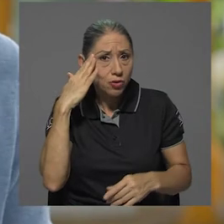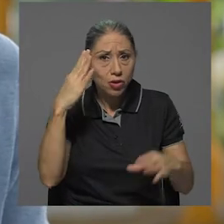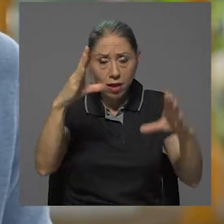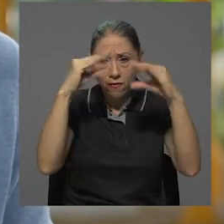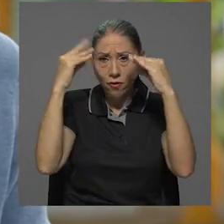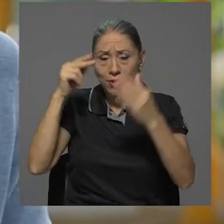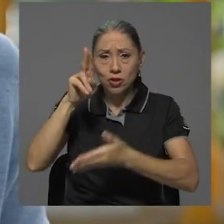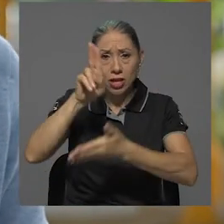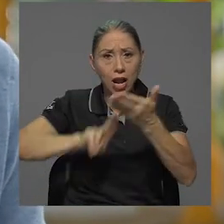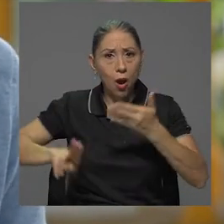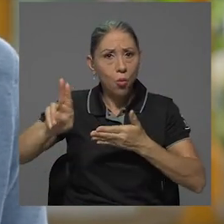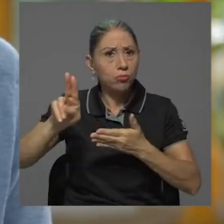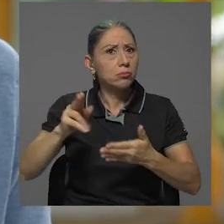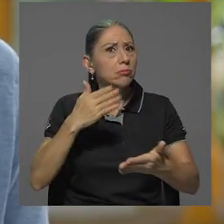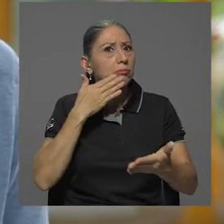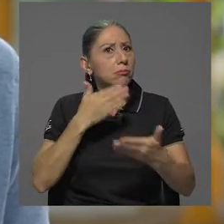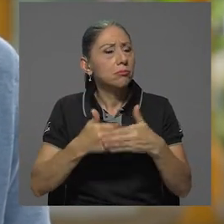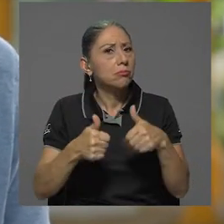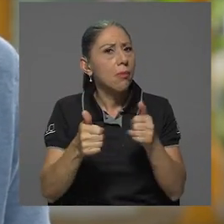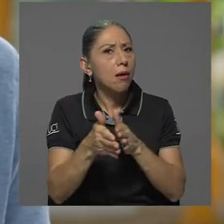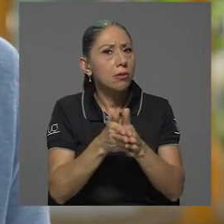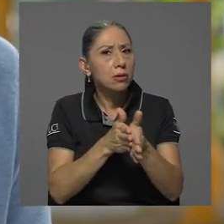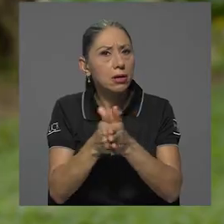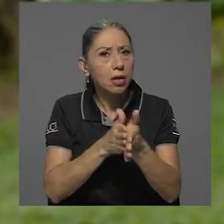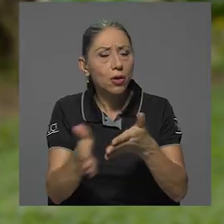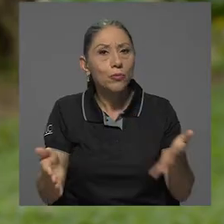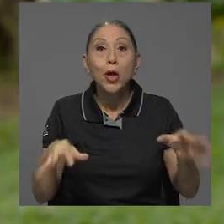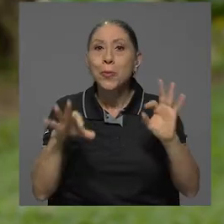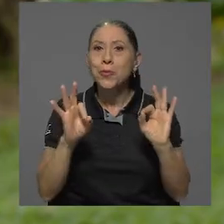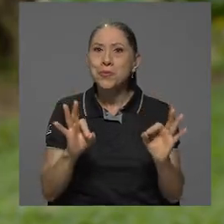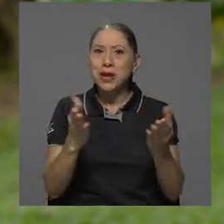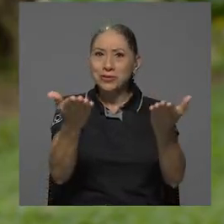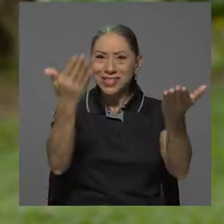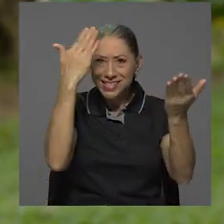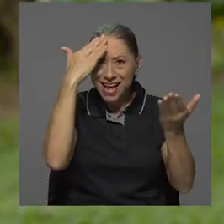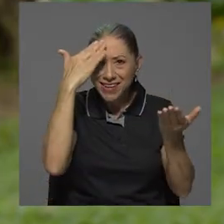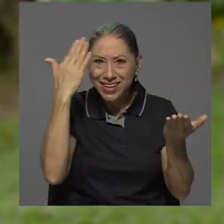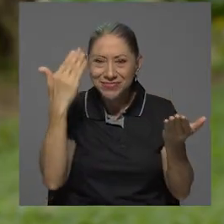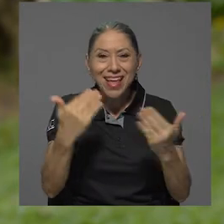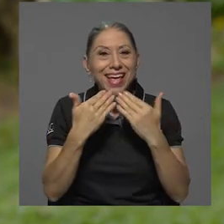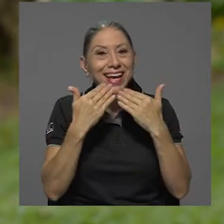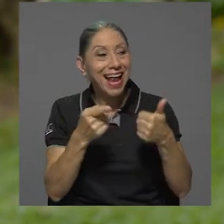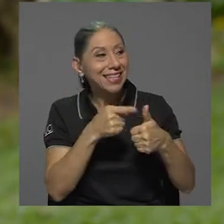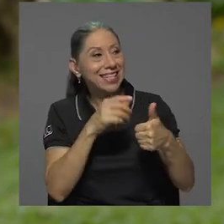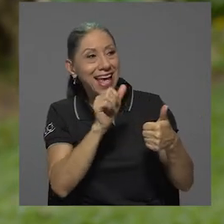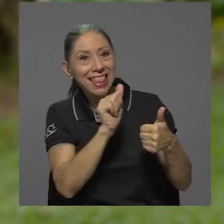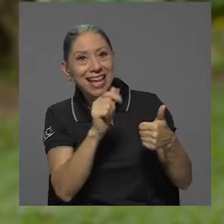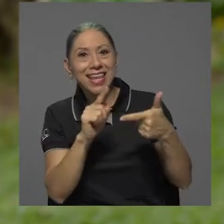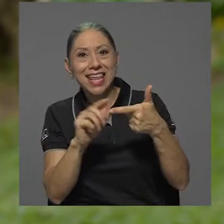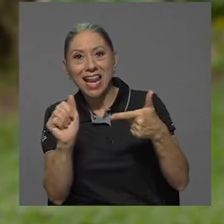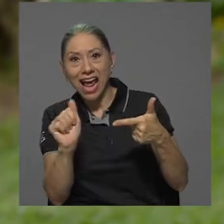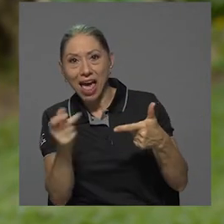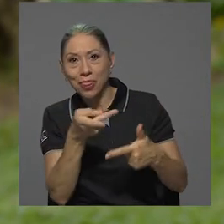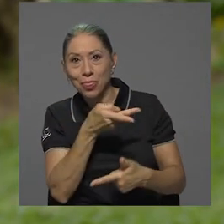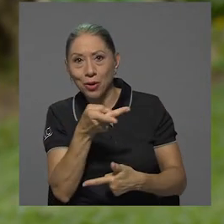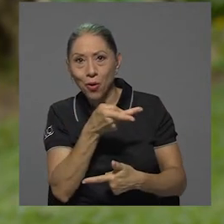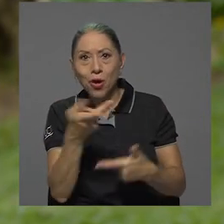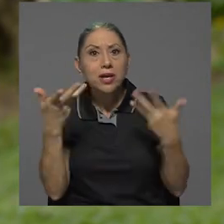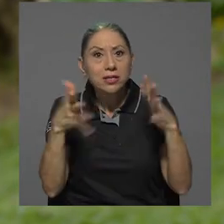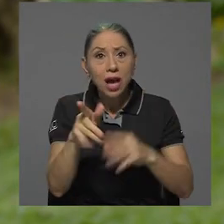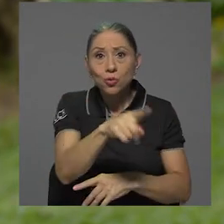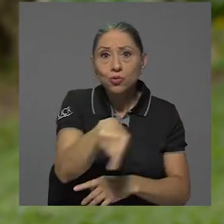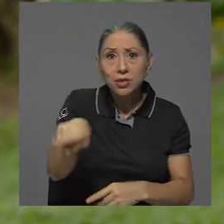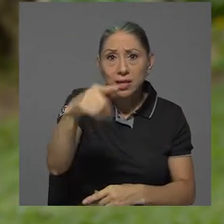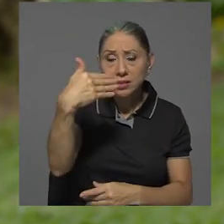las informaciones de la U. Entonces es muy enriquecedor. Muy bien, bueno, ya saben ustedes, aquí, gracias a Edelina y